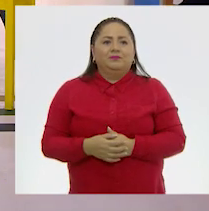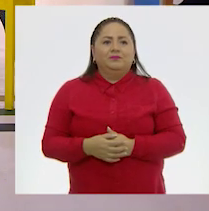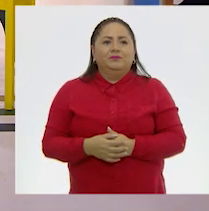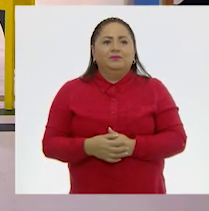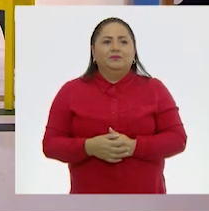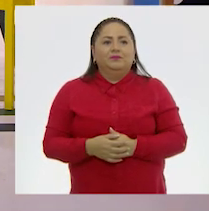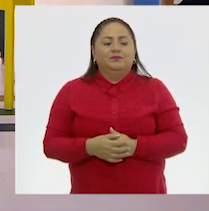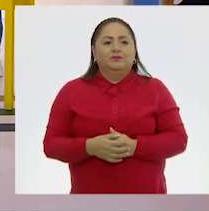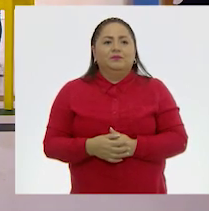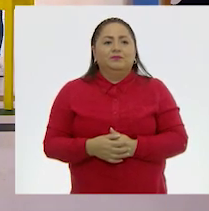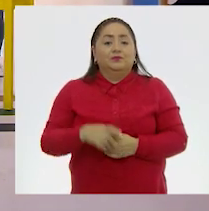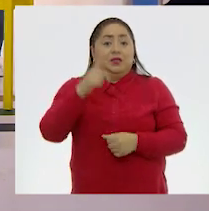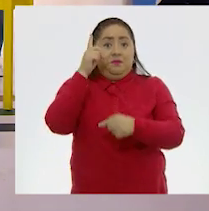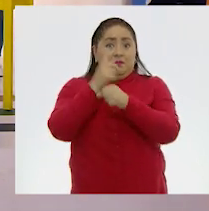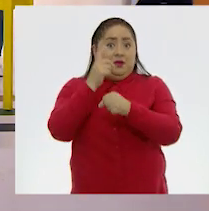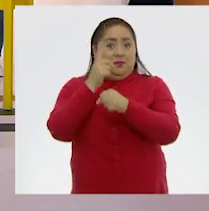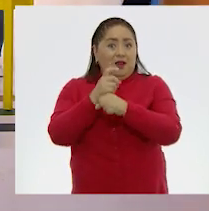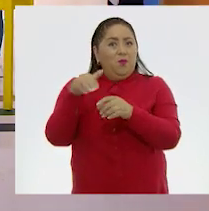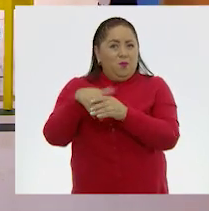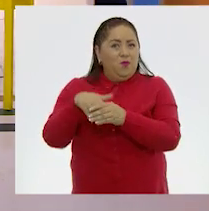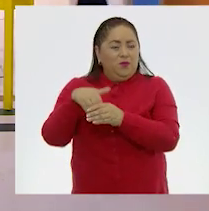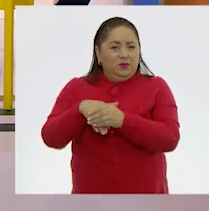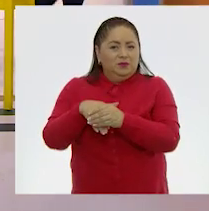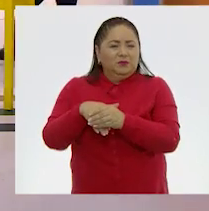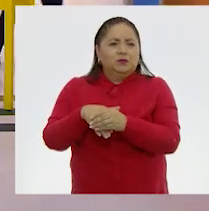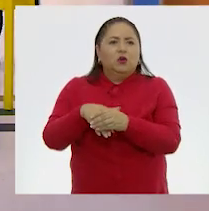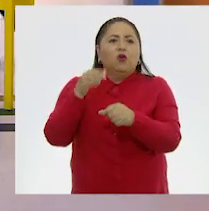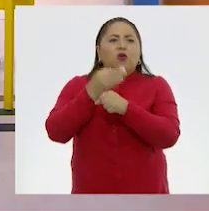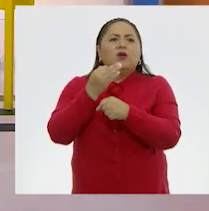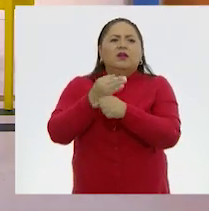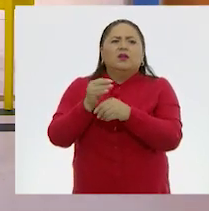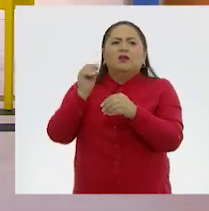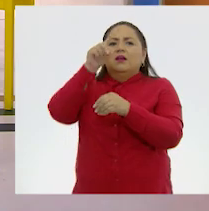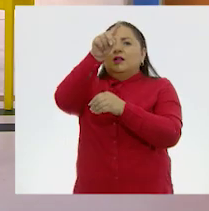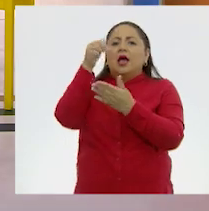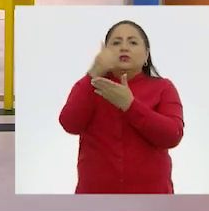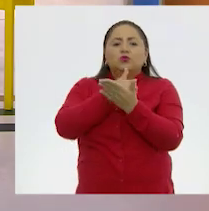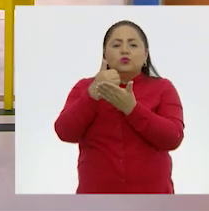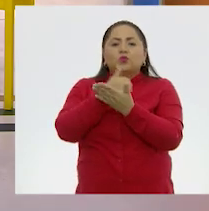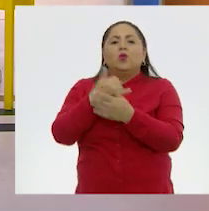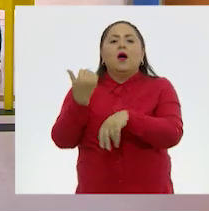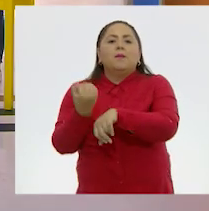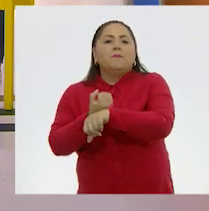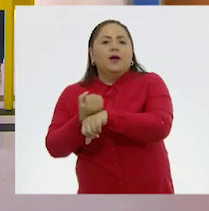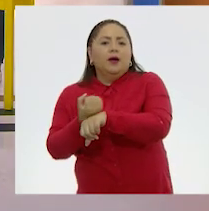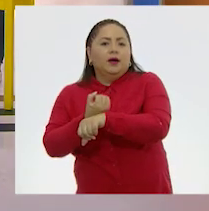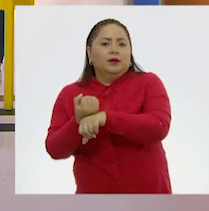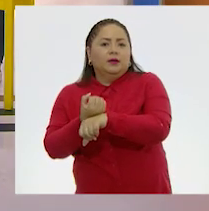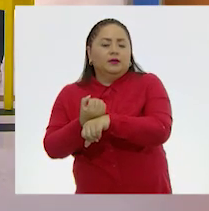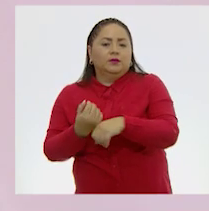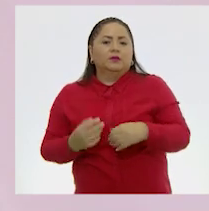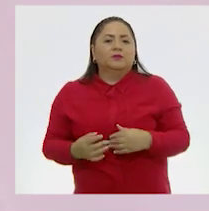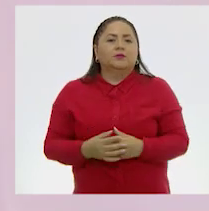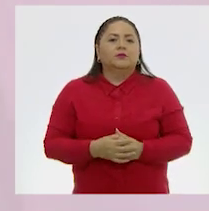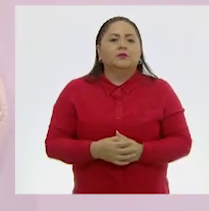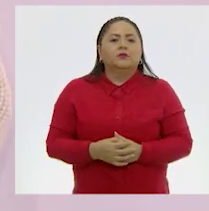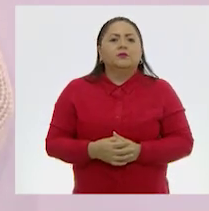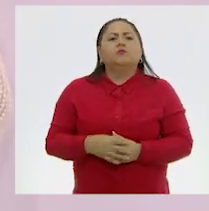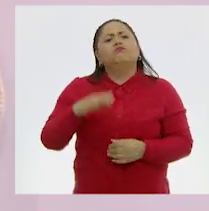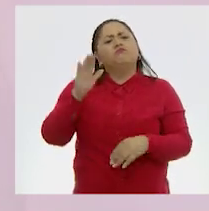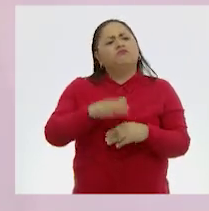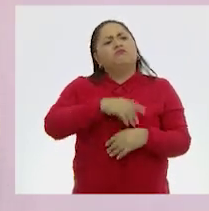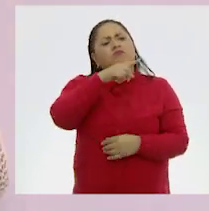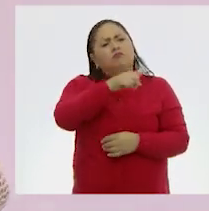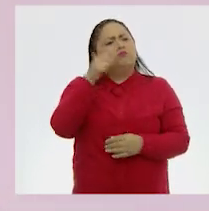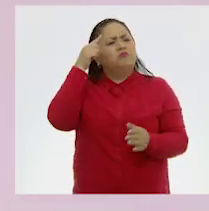Y bueno, en la primera bolsita hemos colocado azul y amarillo. Maestra Estela, ¿tú qué crees?